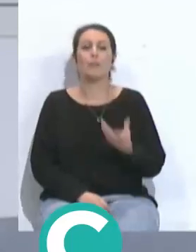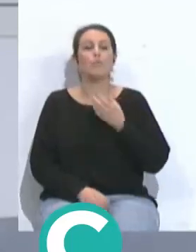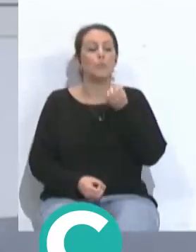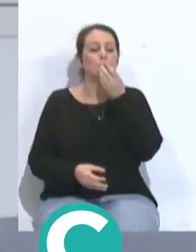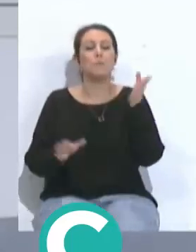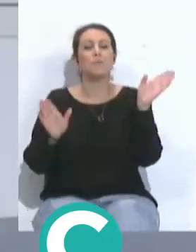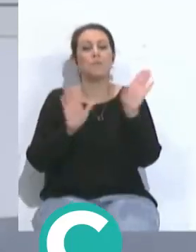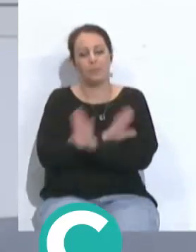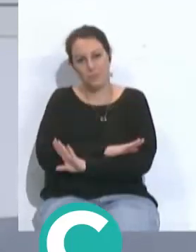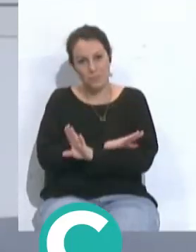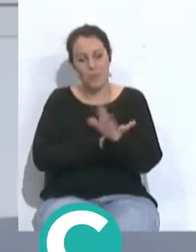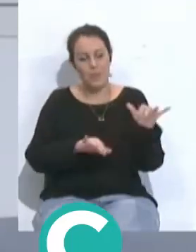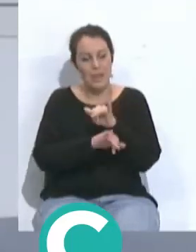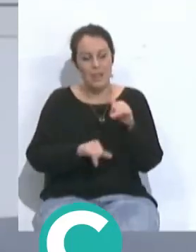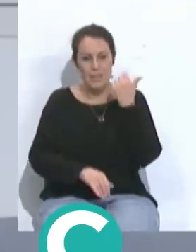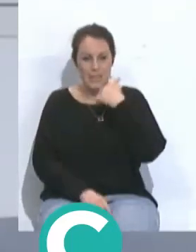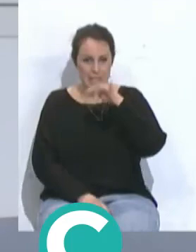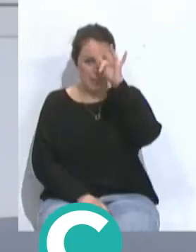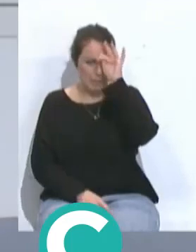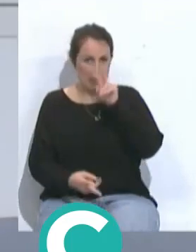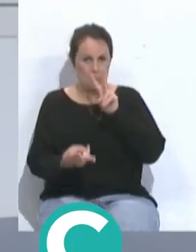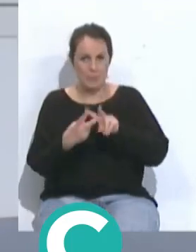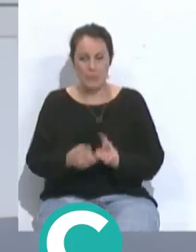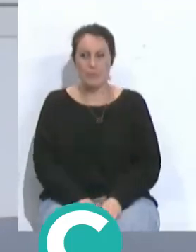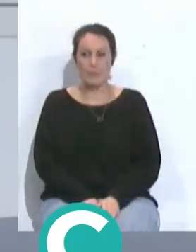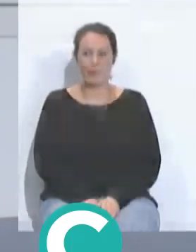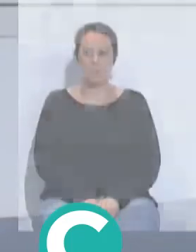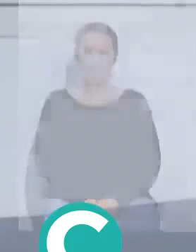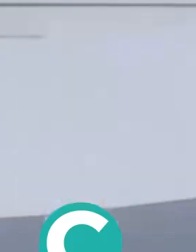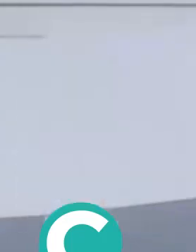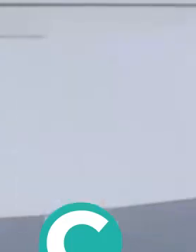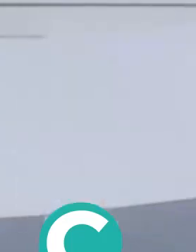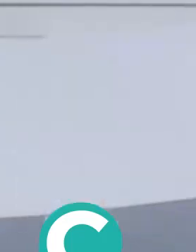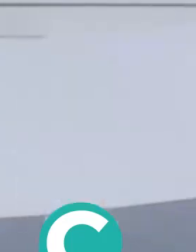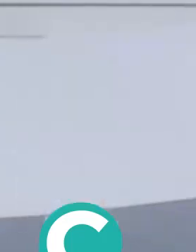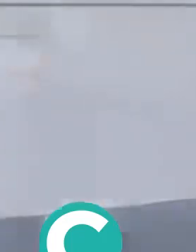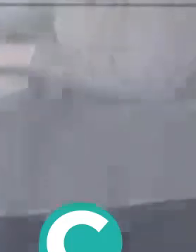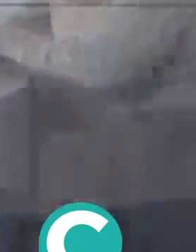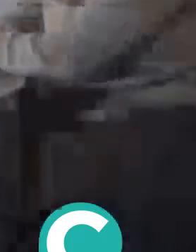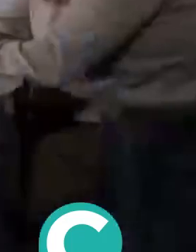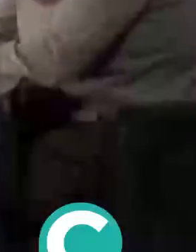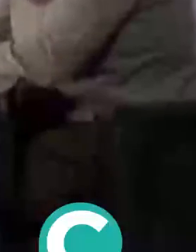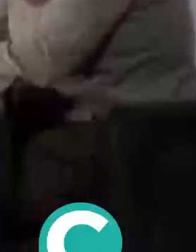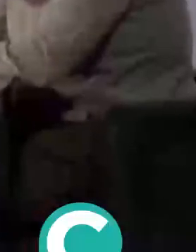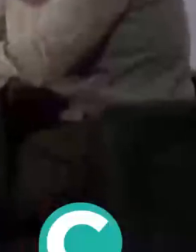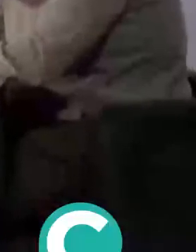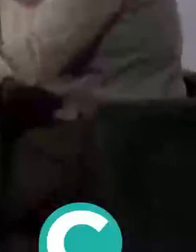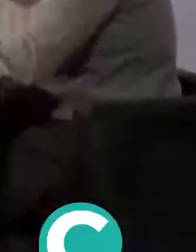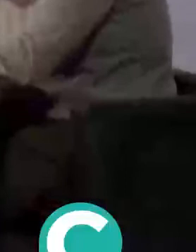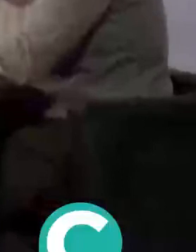una muy buena noche y un feliz fin de semana hasta luego la Semana Santa